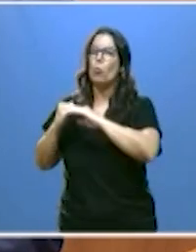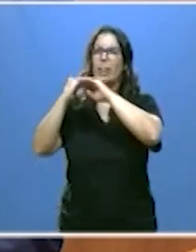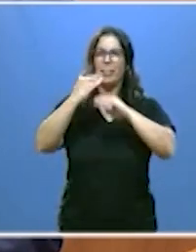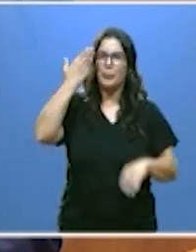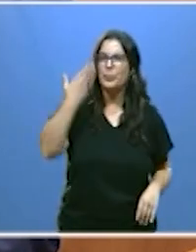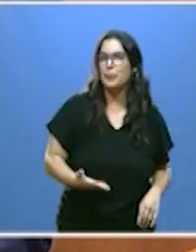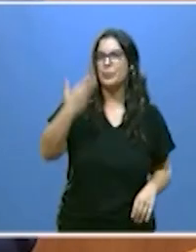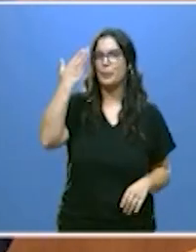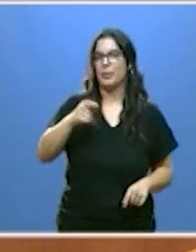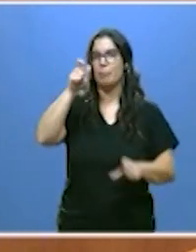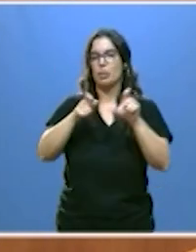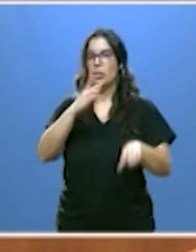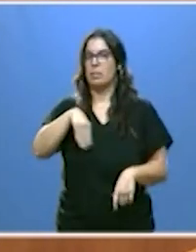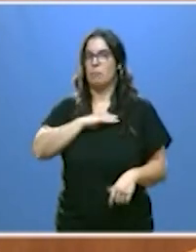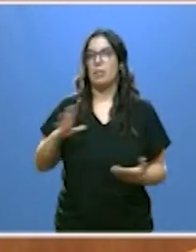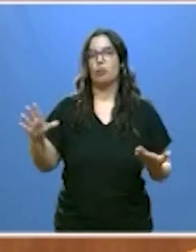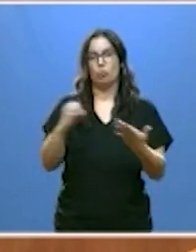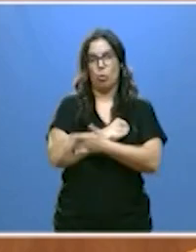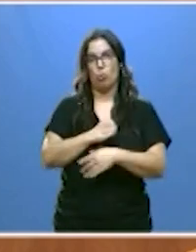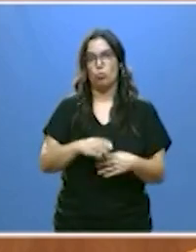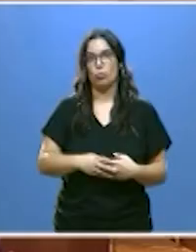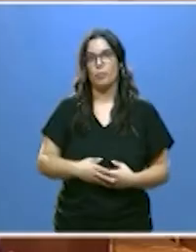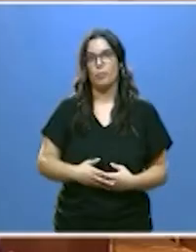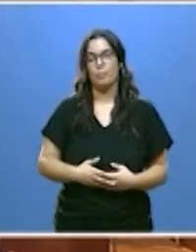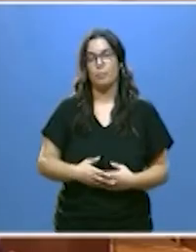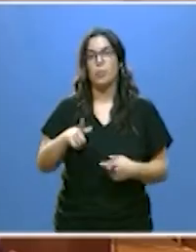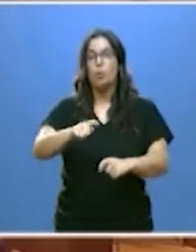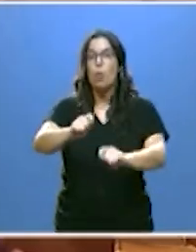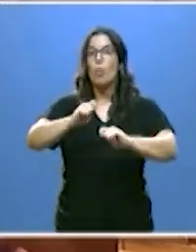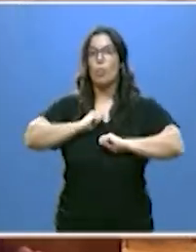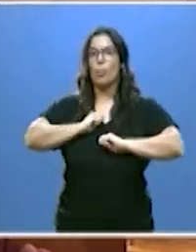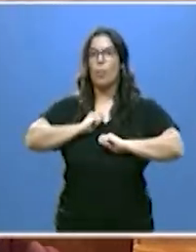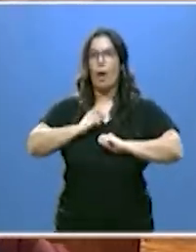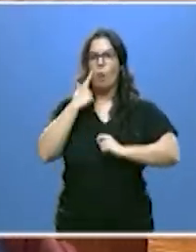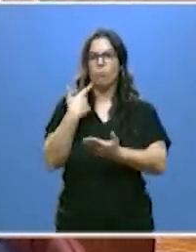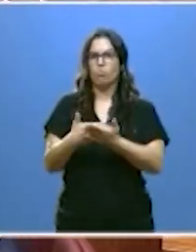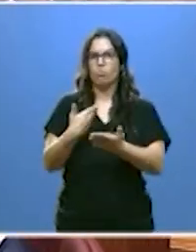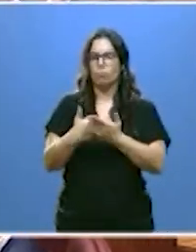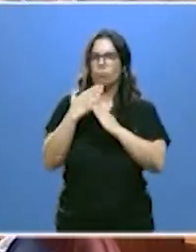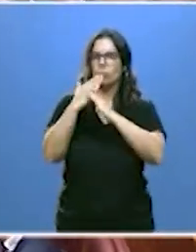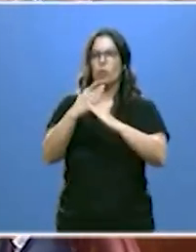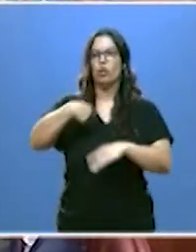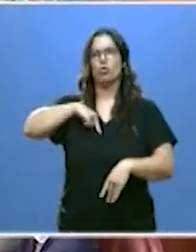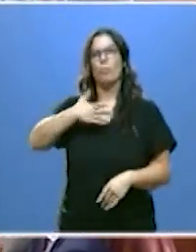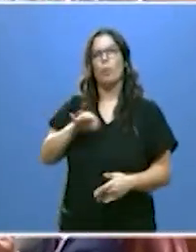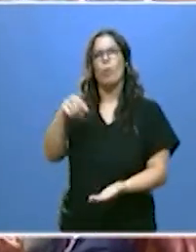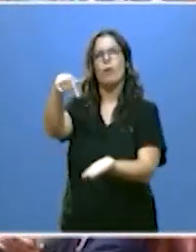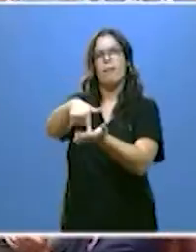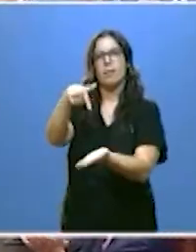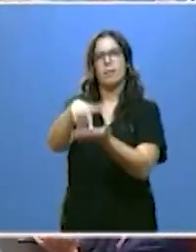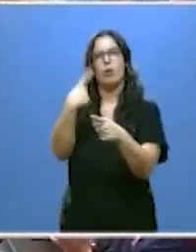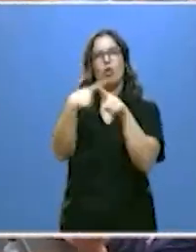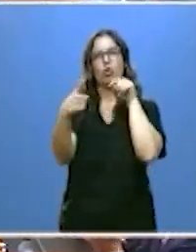de todos los españoles y esto nos da una sobrada legitimidad para reivindicar lo que